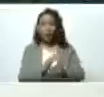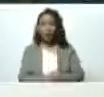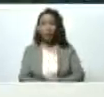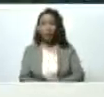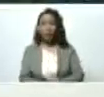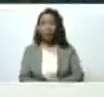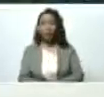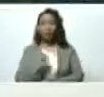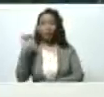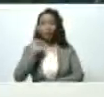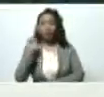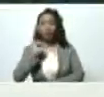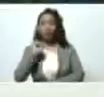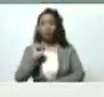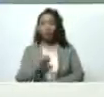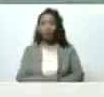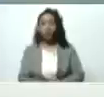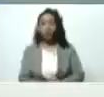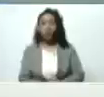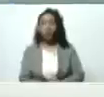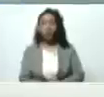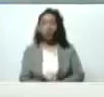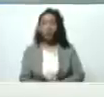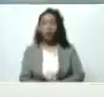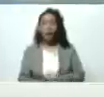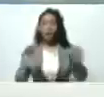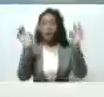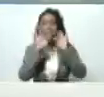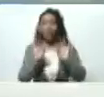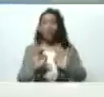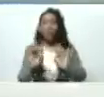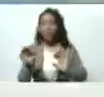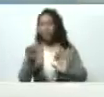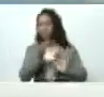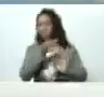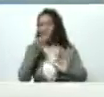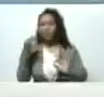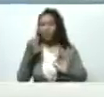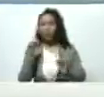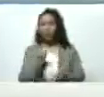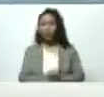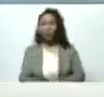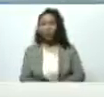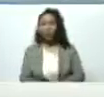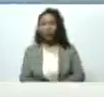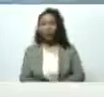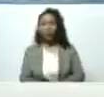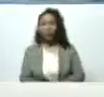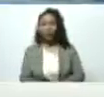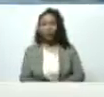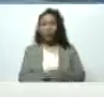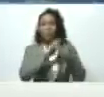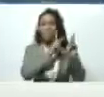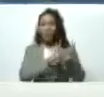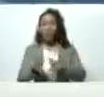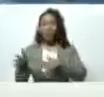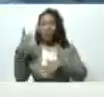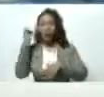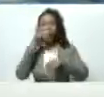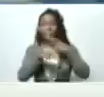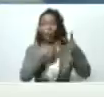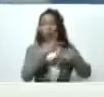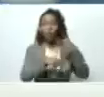precisamente que de manera maravillosa ha planificado y está produciendo